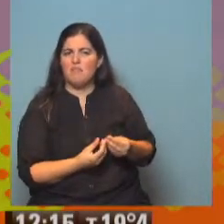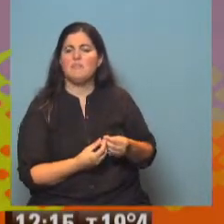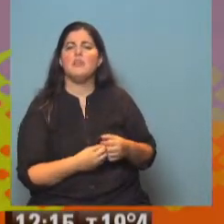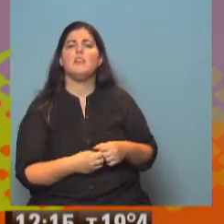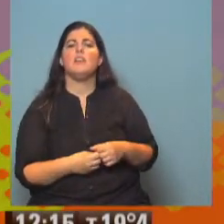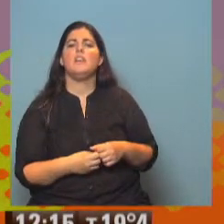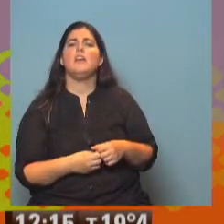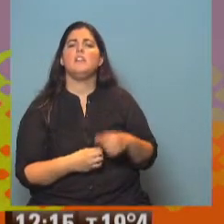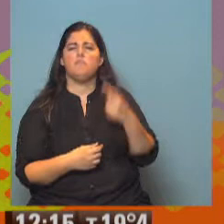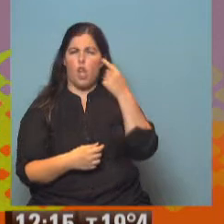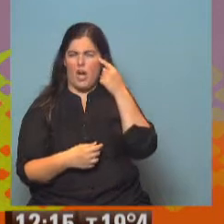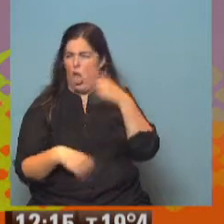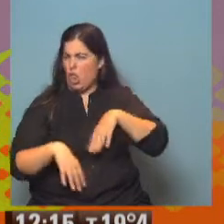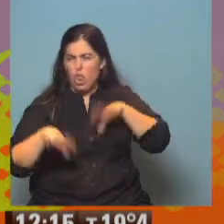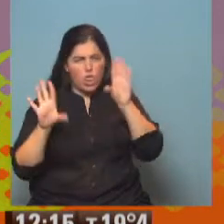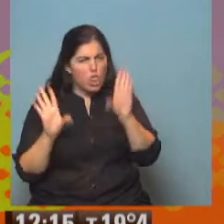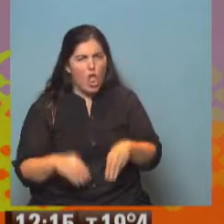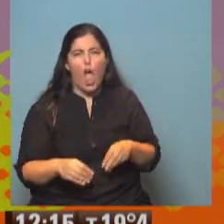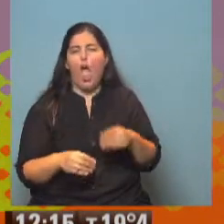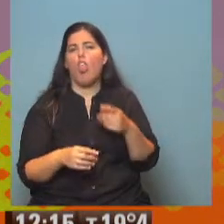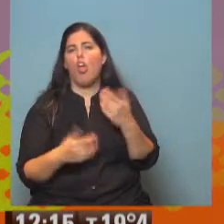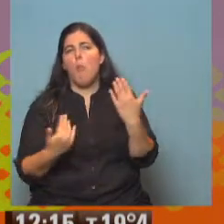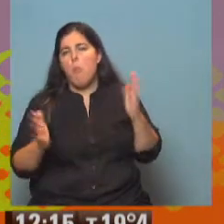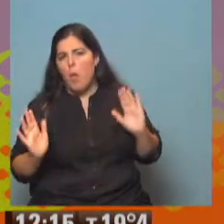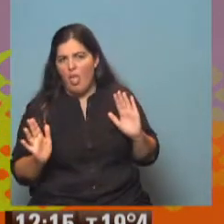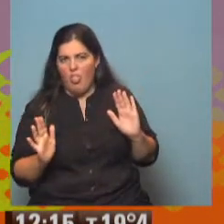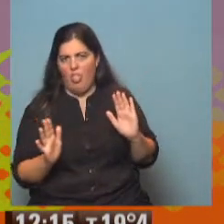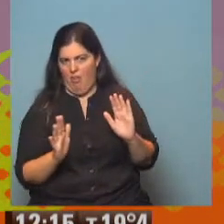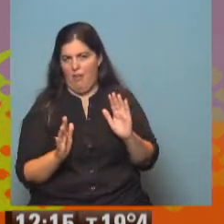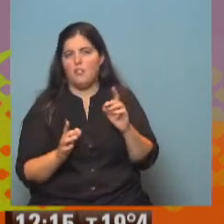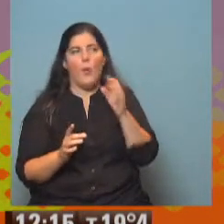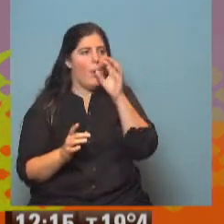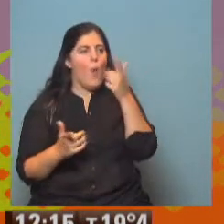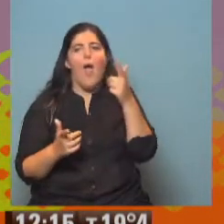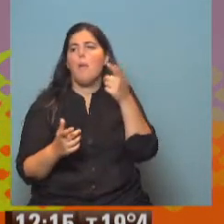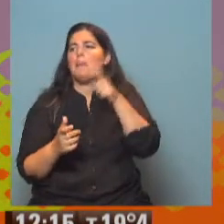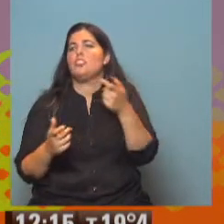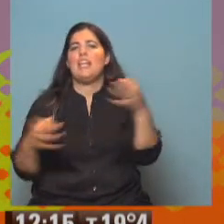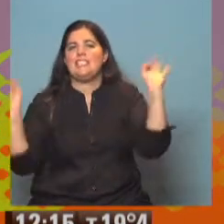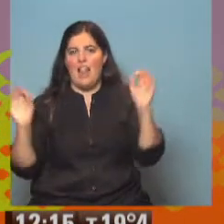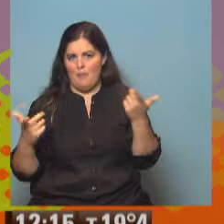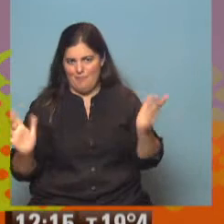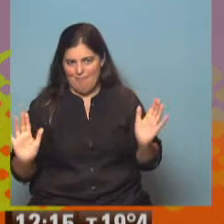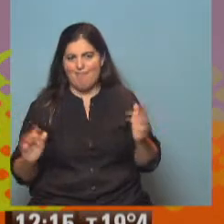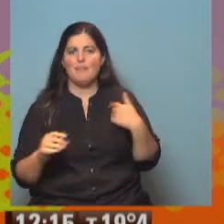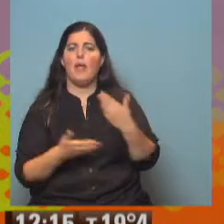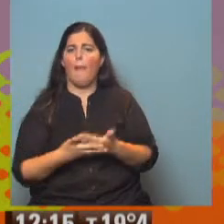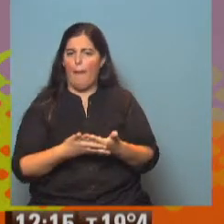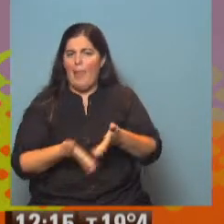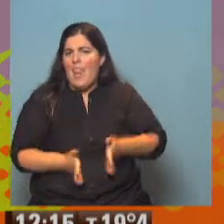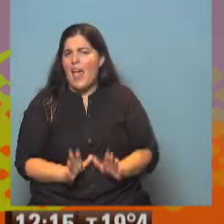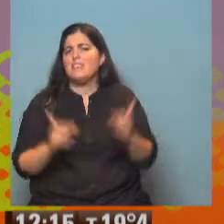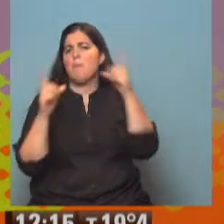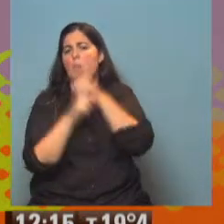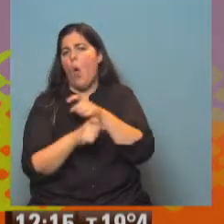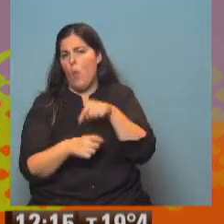yo creo que todos. Estamos, este, estamos todos. exento? Claro, creo que nadie queda exento. Tenés bebés que nacen con